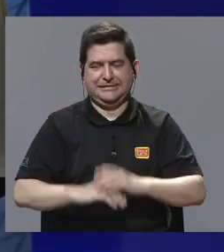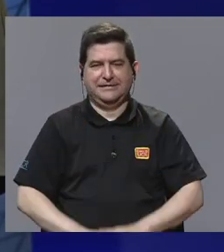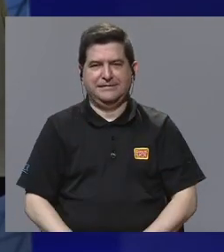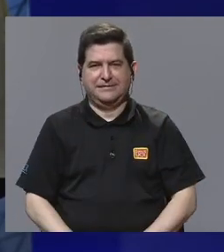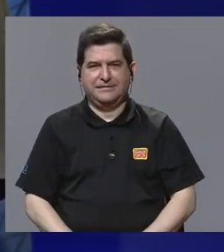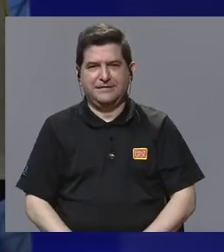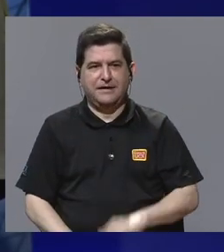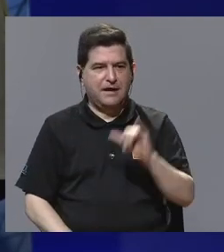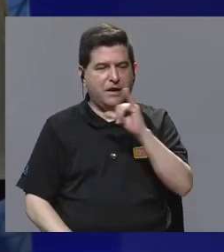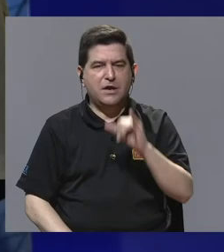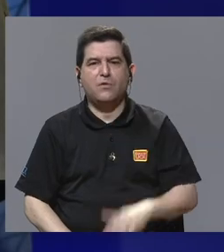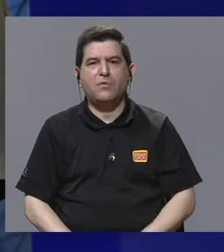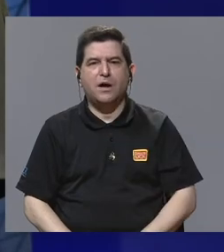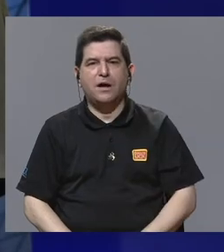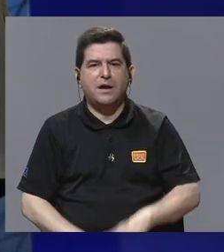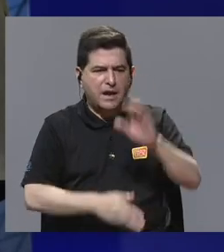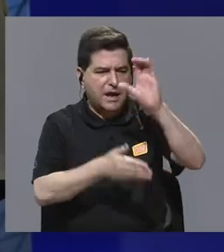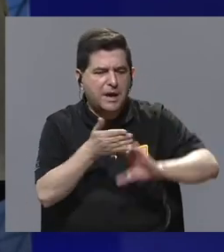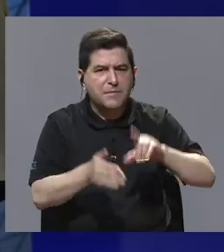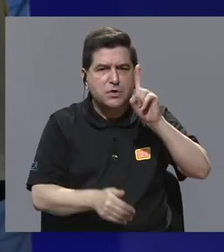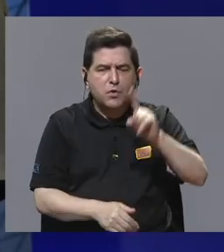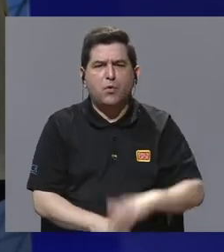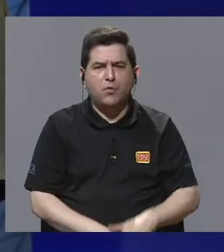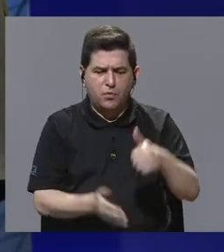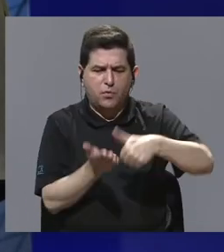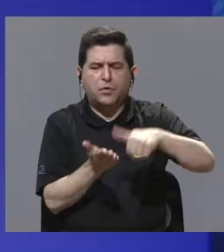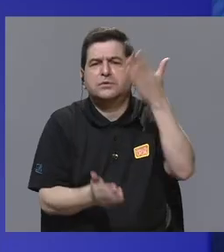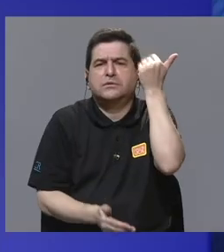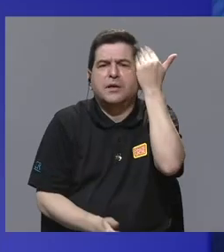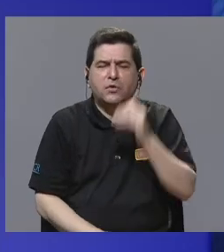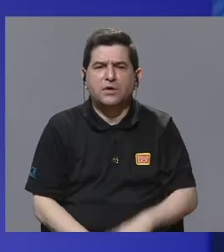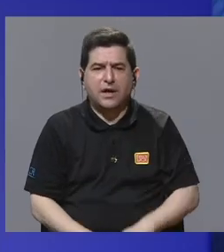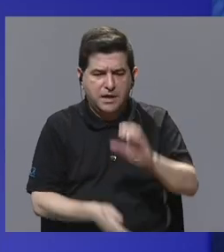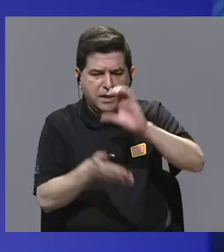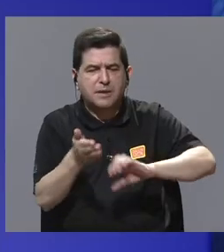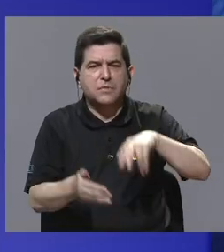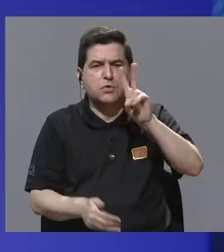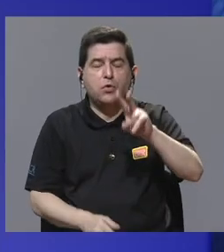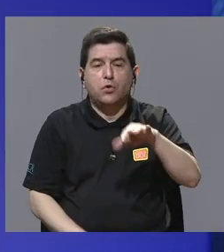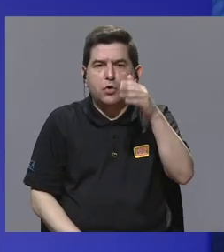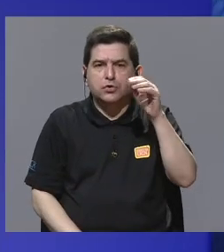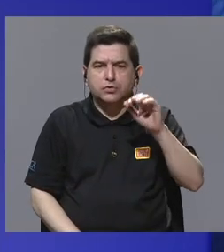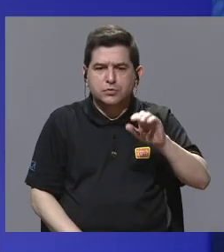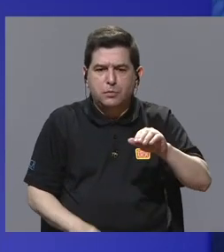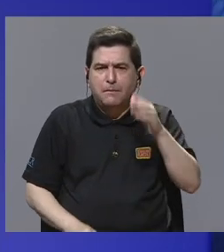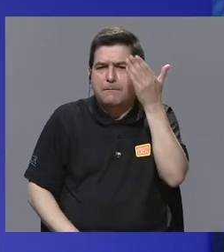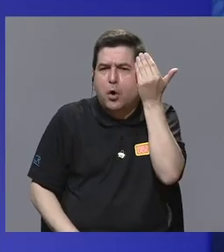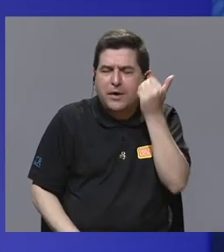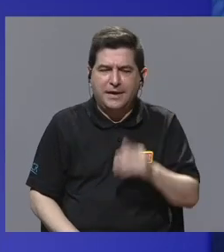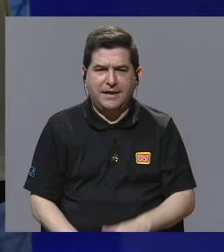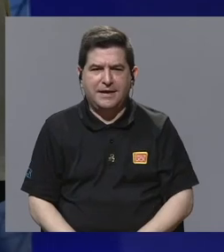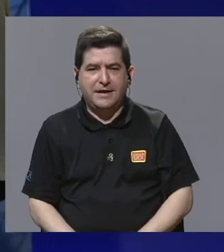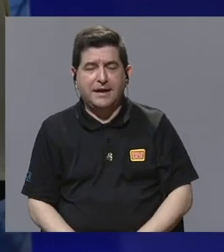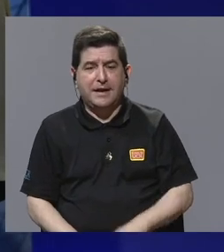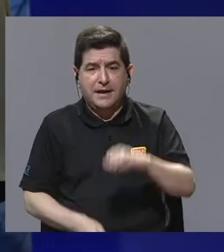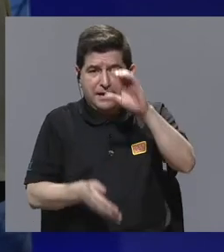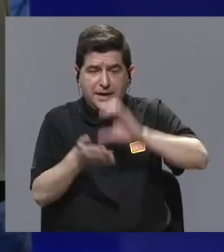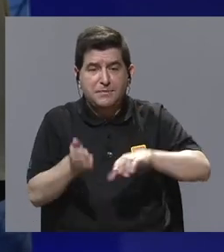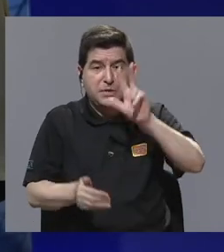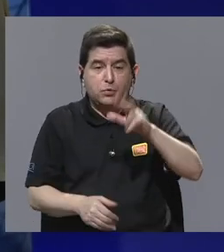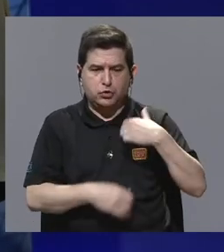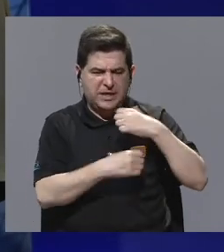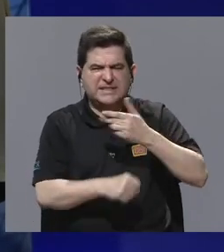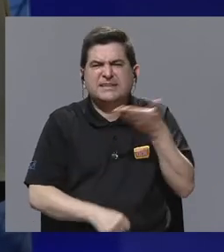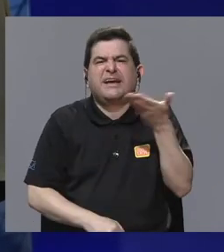si fuera el episodio 1, ¿por qué votamos? Episodio 2, ¿cómo votamos? Episodio 3, ¿qué es una municipalidad? Y